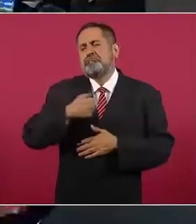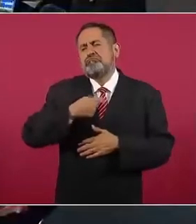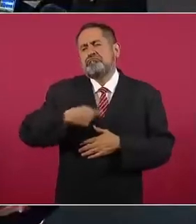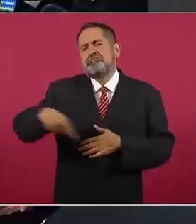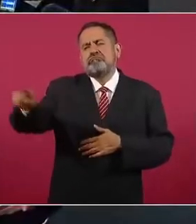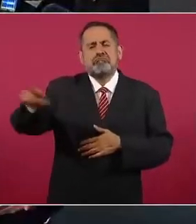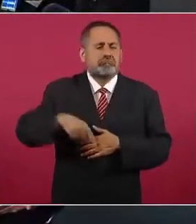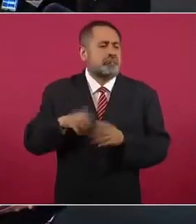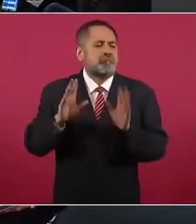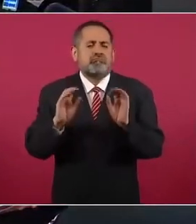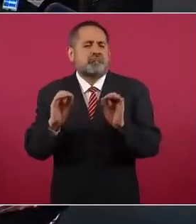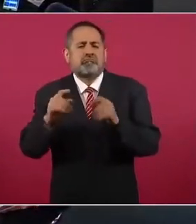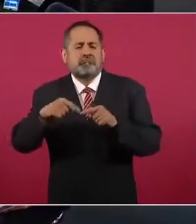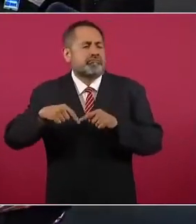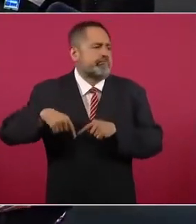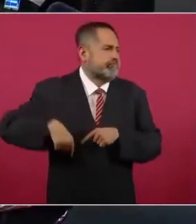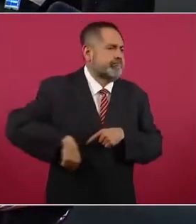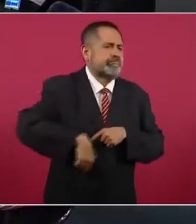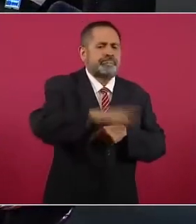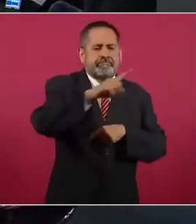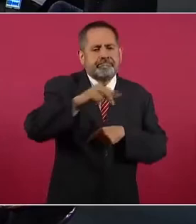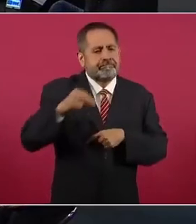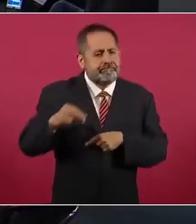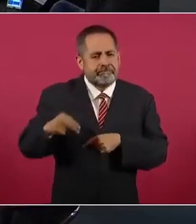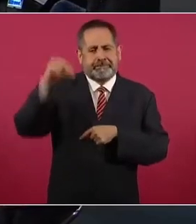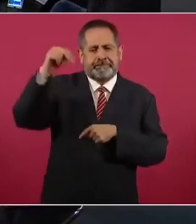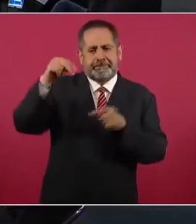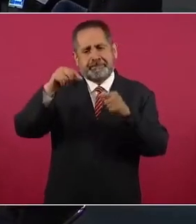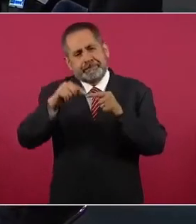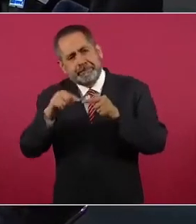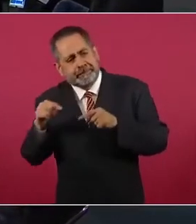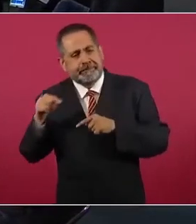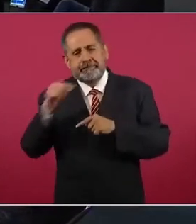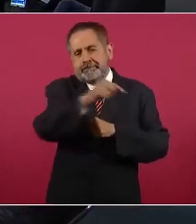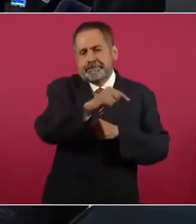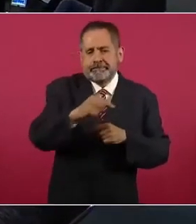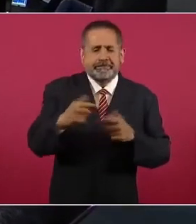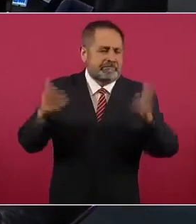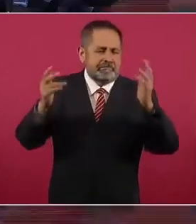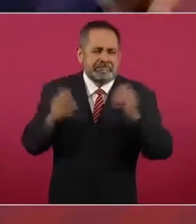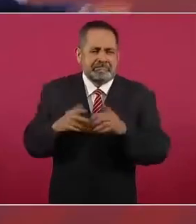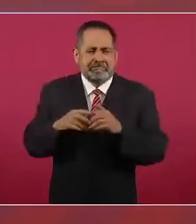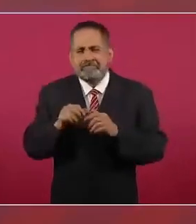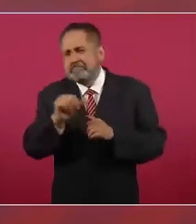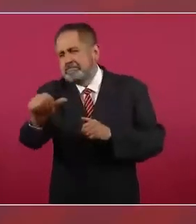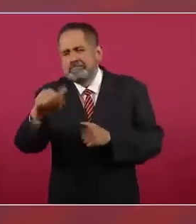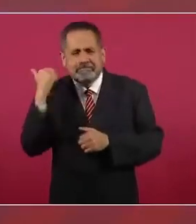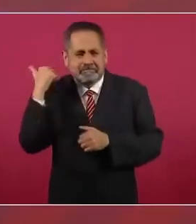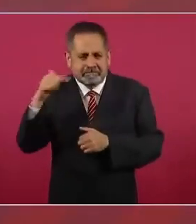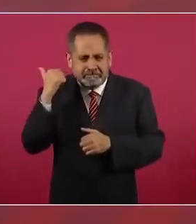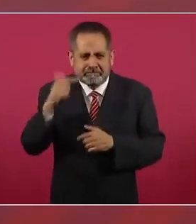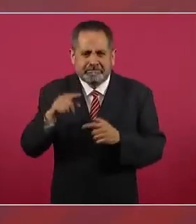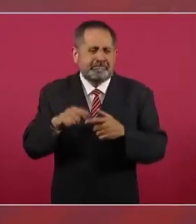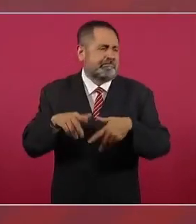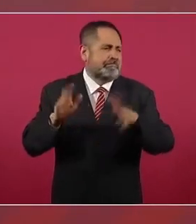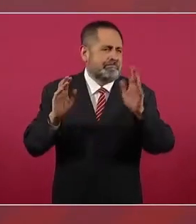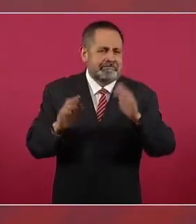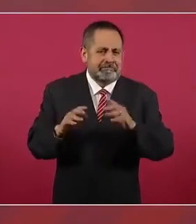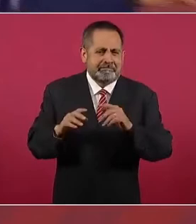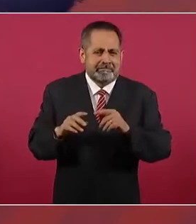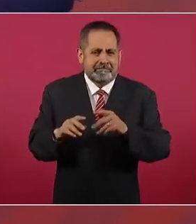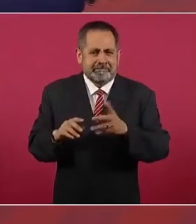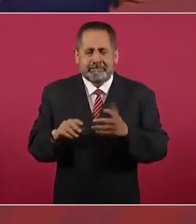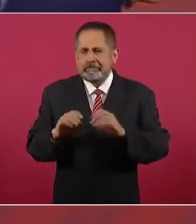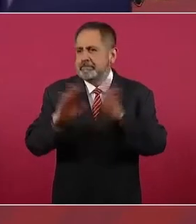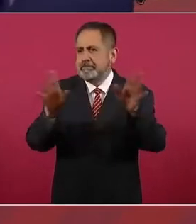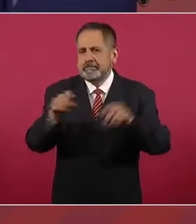y desde aquí hasta el norte, y a Guadalajara, y desde